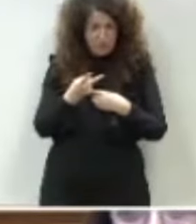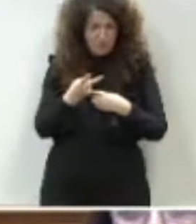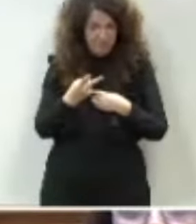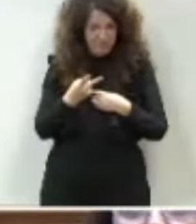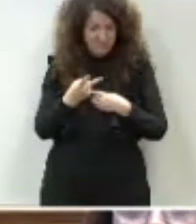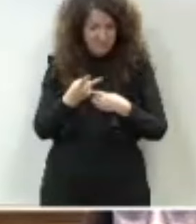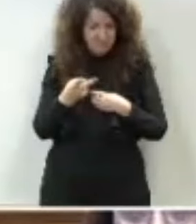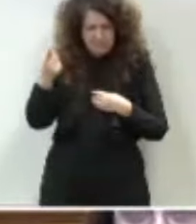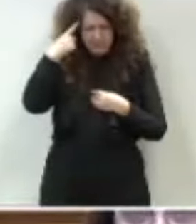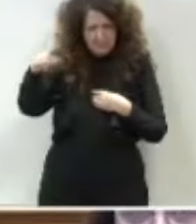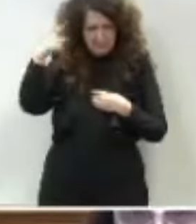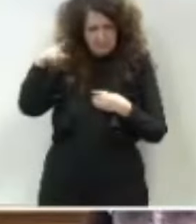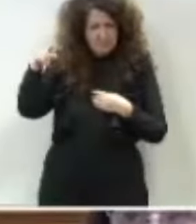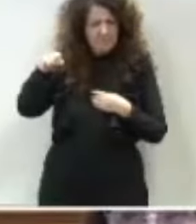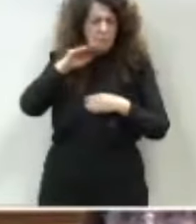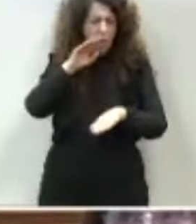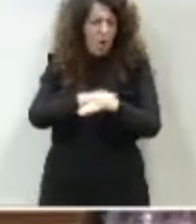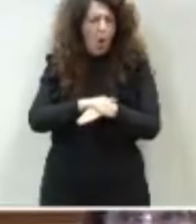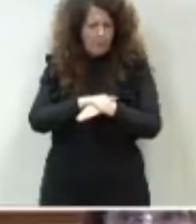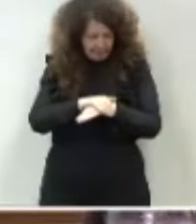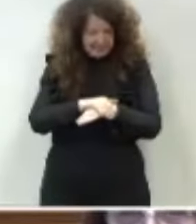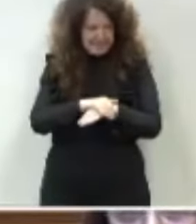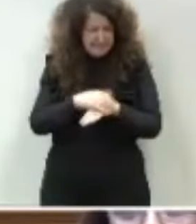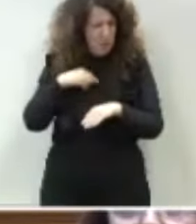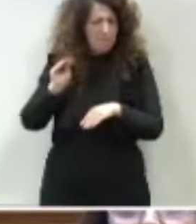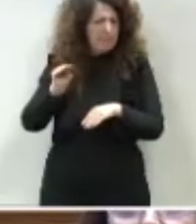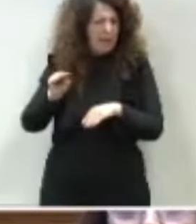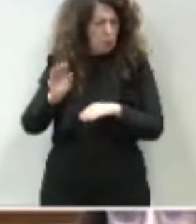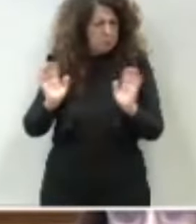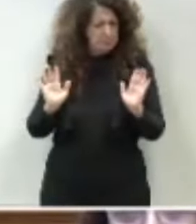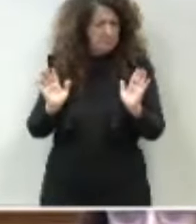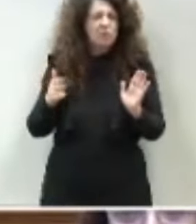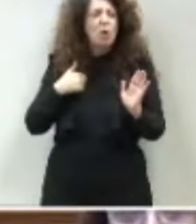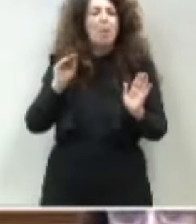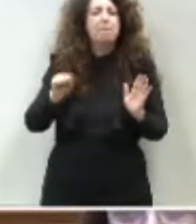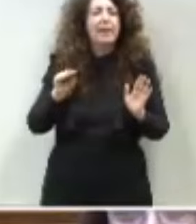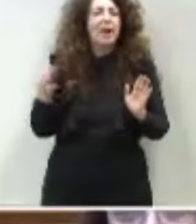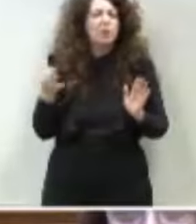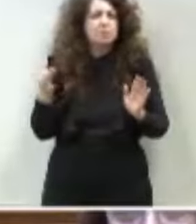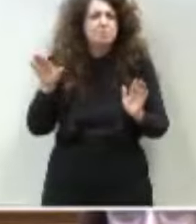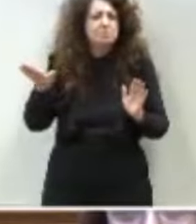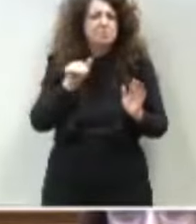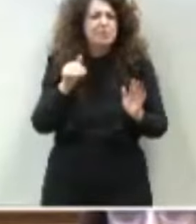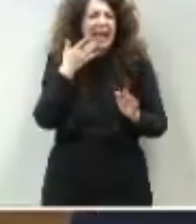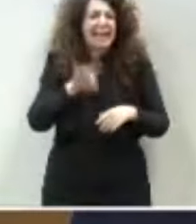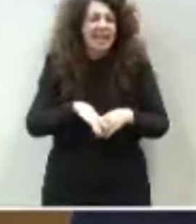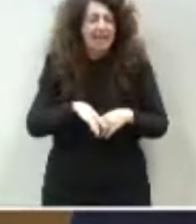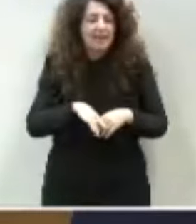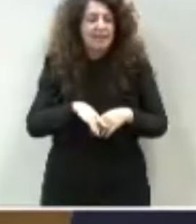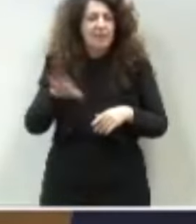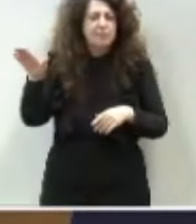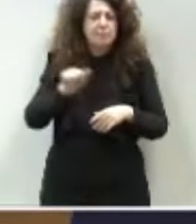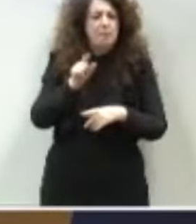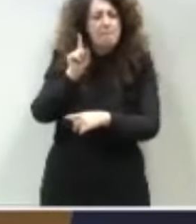eso lo sabemos todos los canarios. La pregunta es, ¿quién le llamó y quién se lo